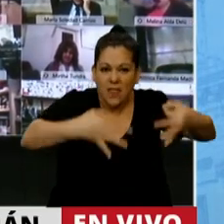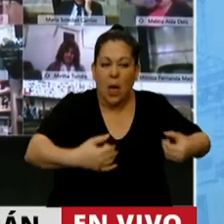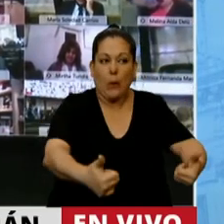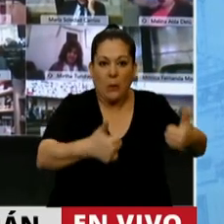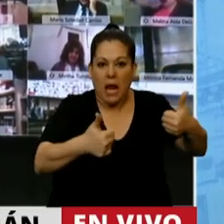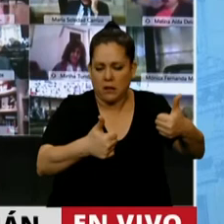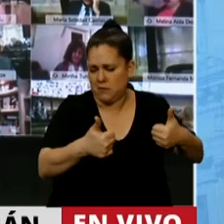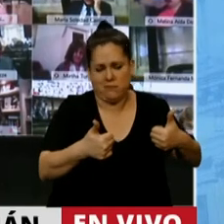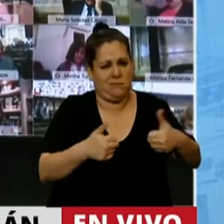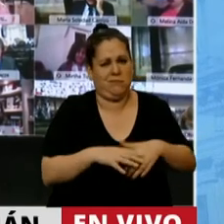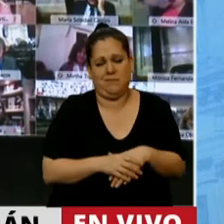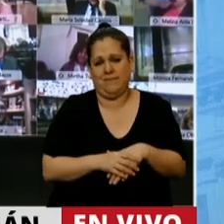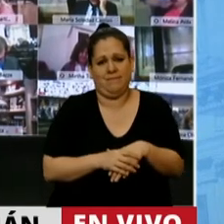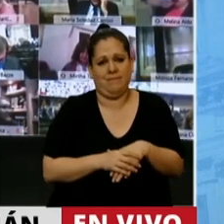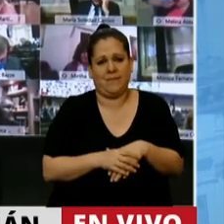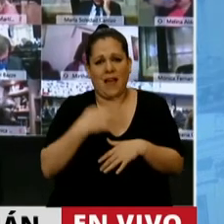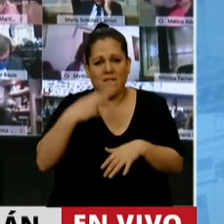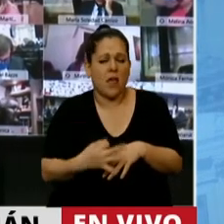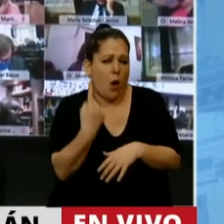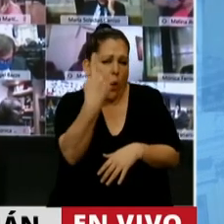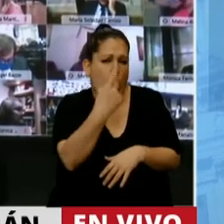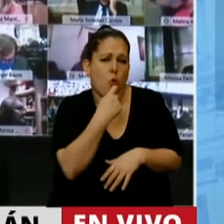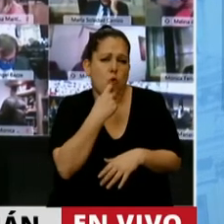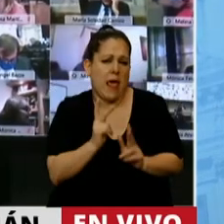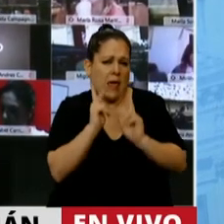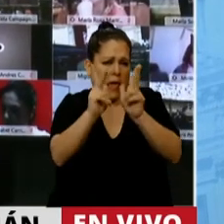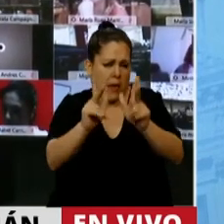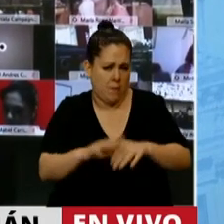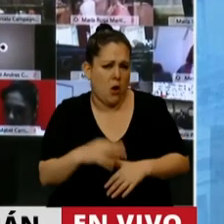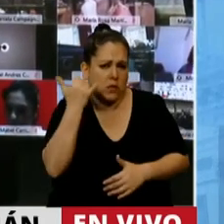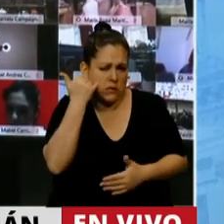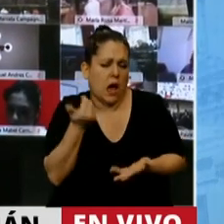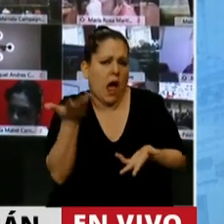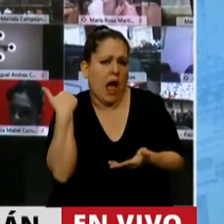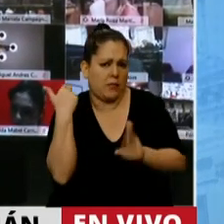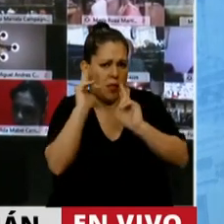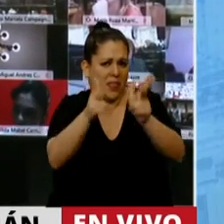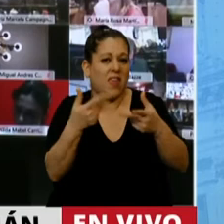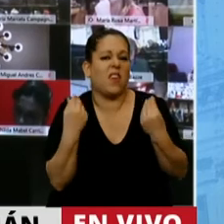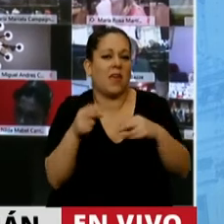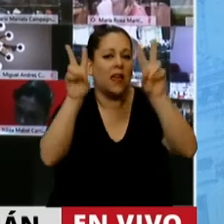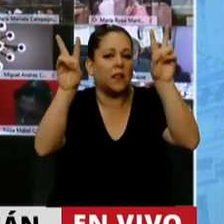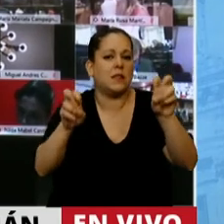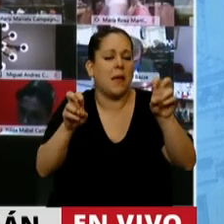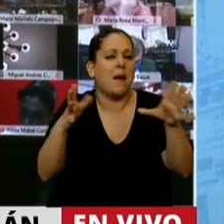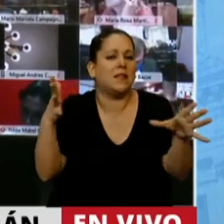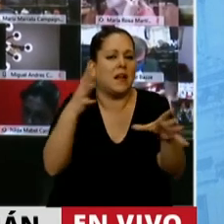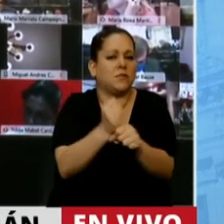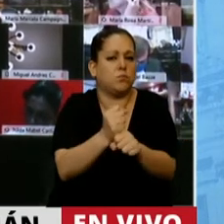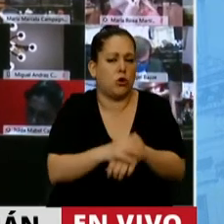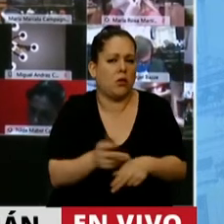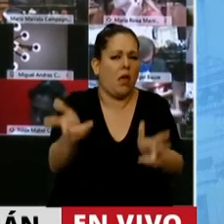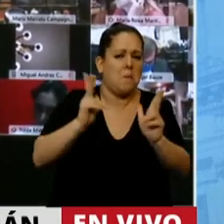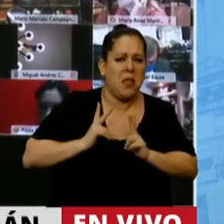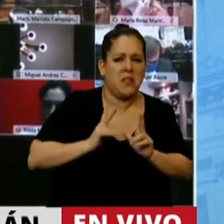Por eso, señor presidente, voy a dar un solo ejemplo, que ya lo he dicho, pero que es necesario insistir. El tema del transporte. No me